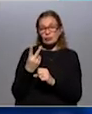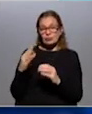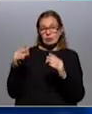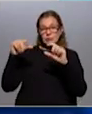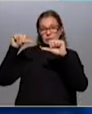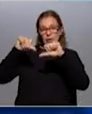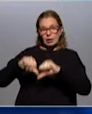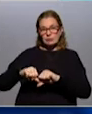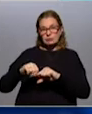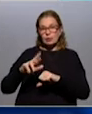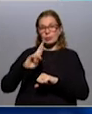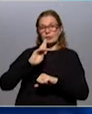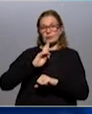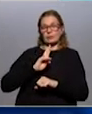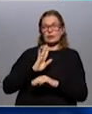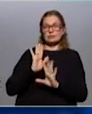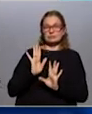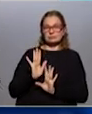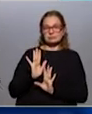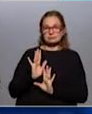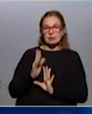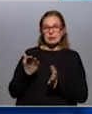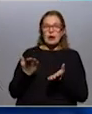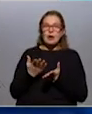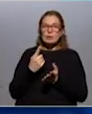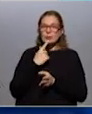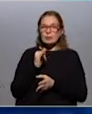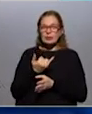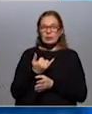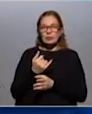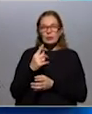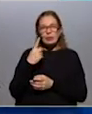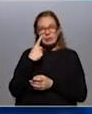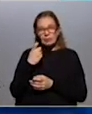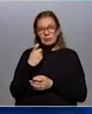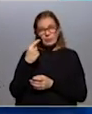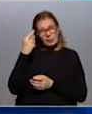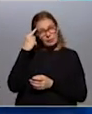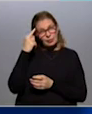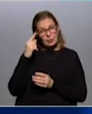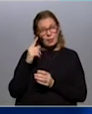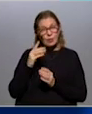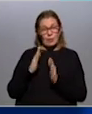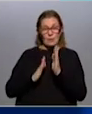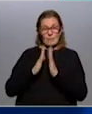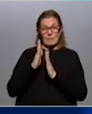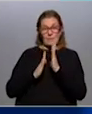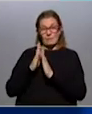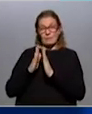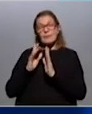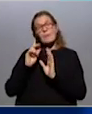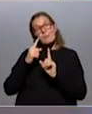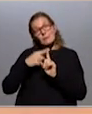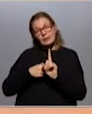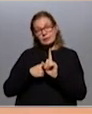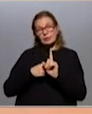llevar a resultados un poco contraintuitivos, que es lo que tenemos ahora. O tenés que con la destrucción de empleo que hay, pese al repunte que tenés en términos mensuales, lo que tenés es